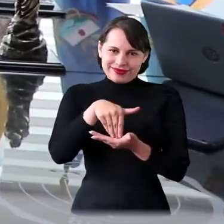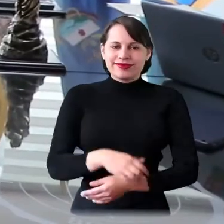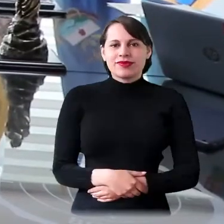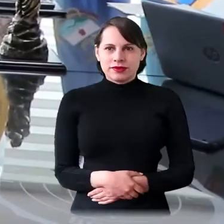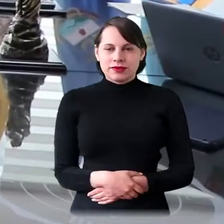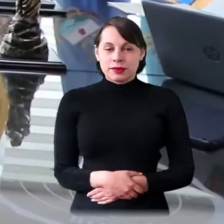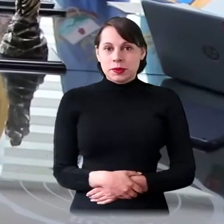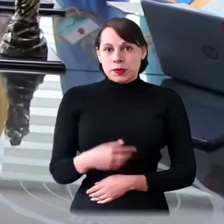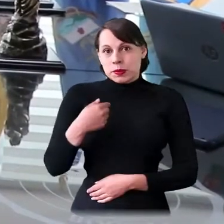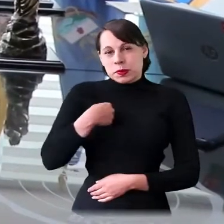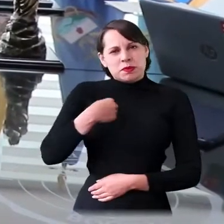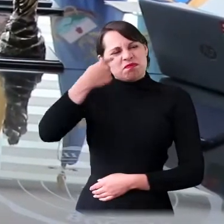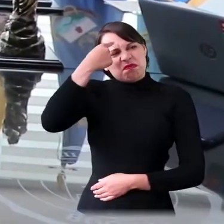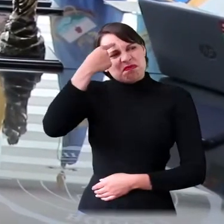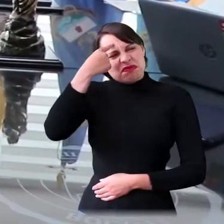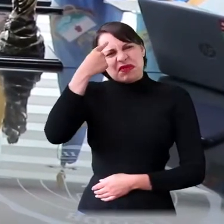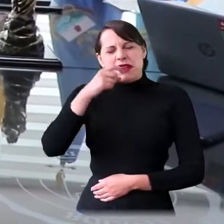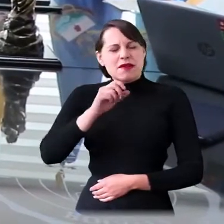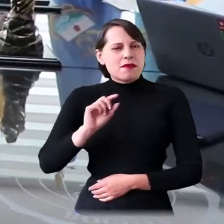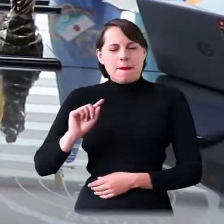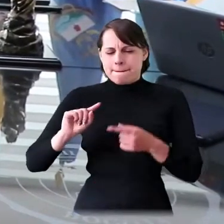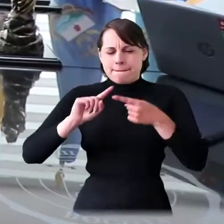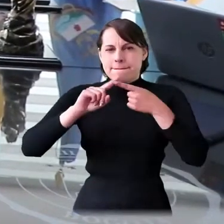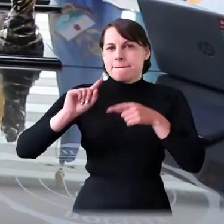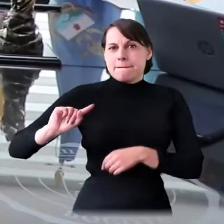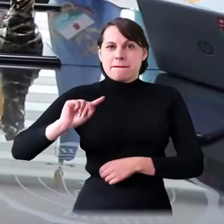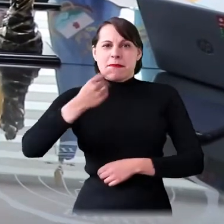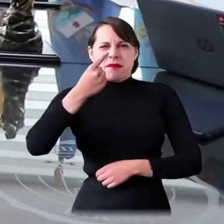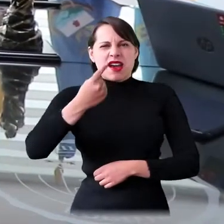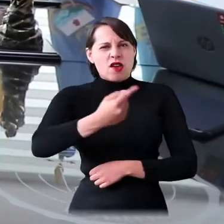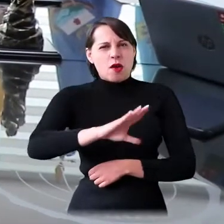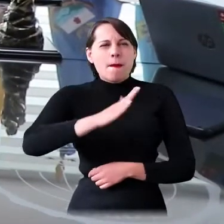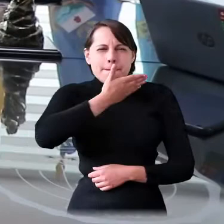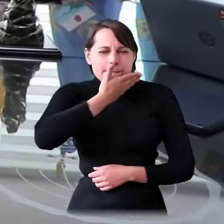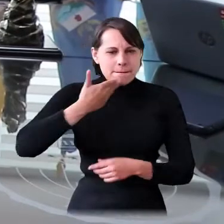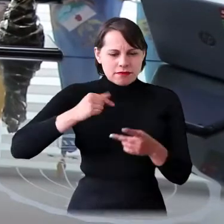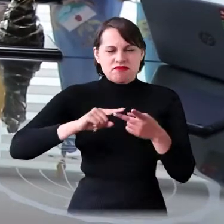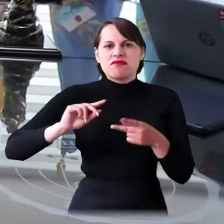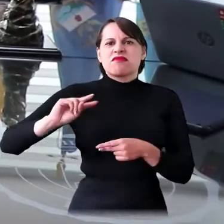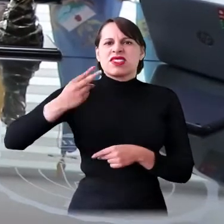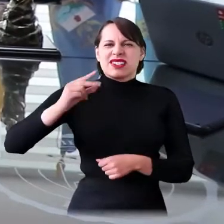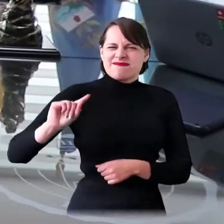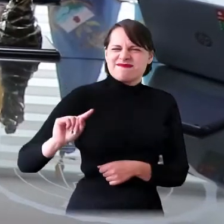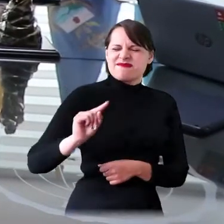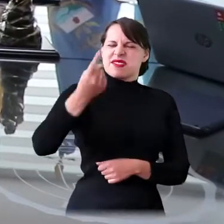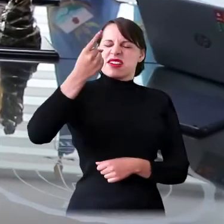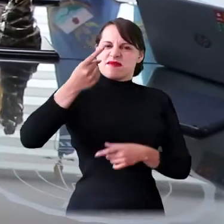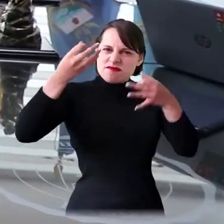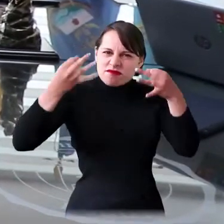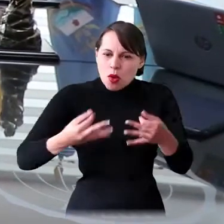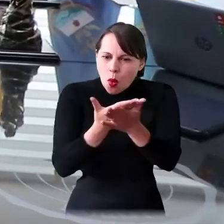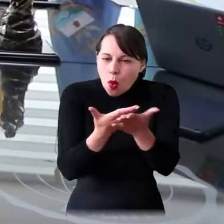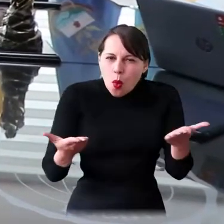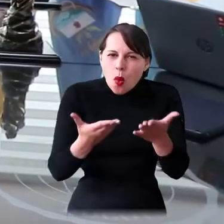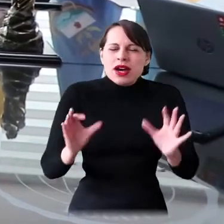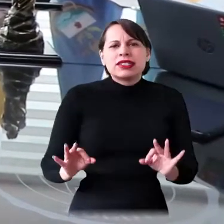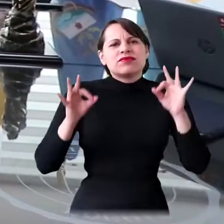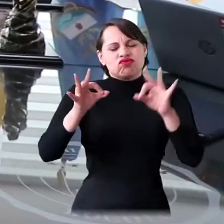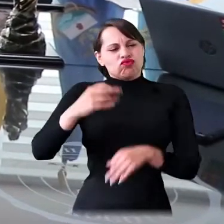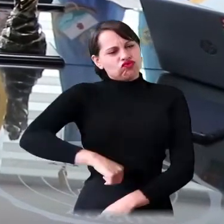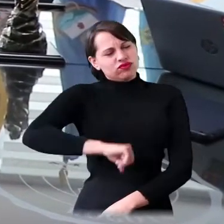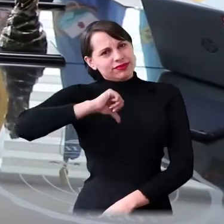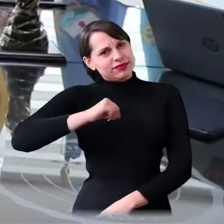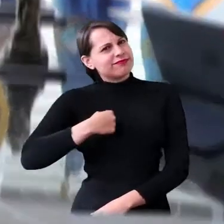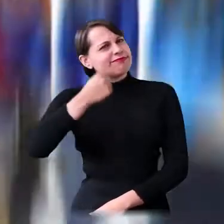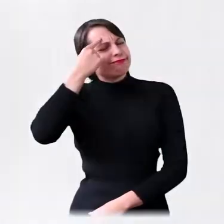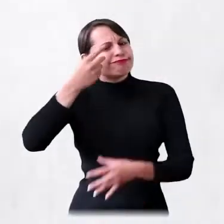Primero tenemos que ser los mejores, después seremos los primeros, pero tenemos que hacer las cosas también que sean de orgullo y es que yo creo que es